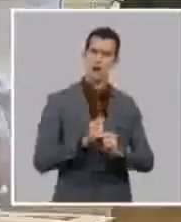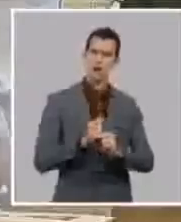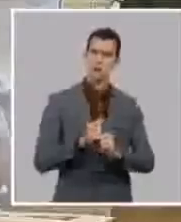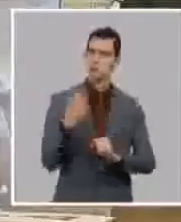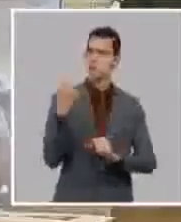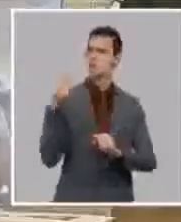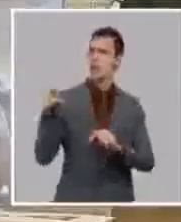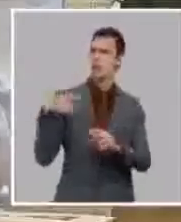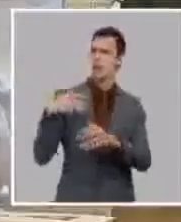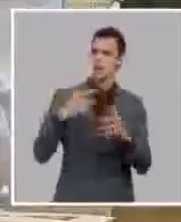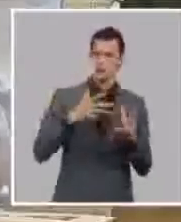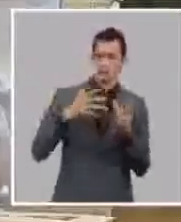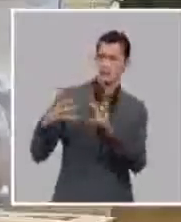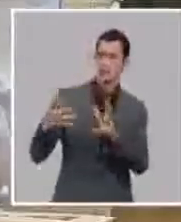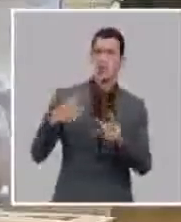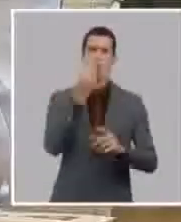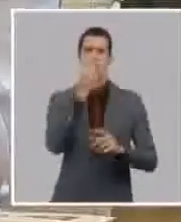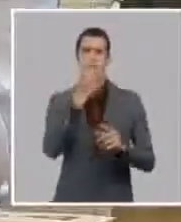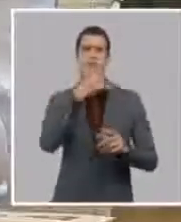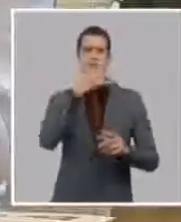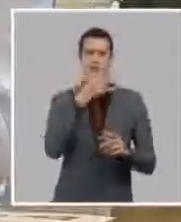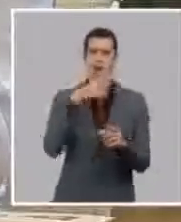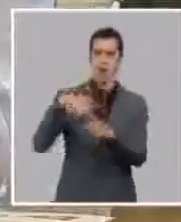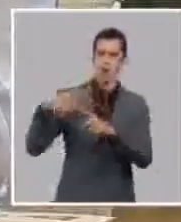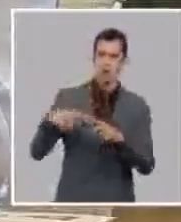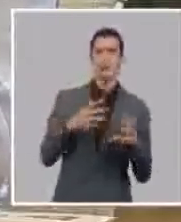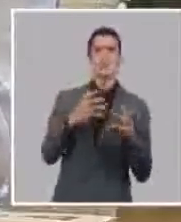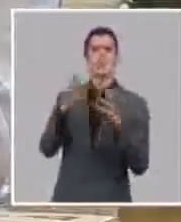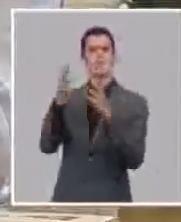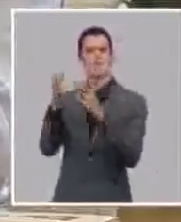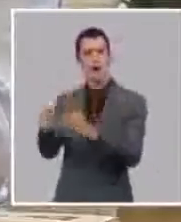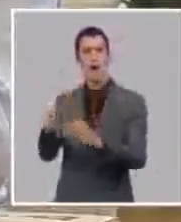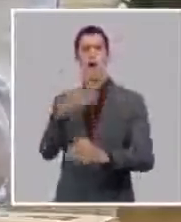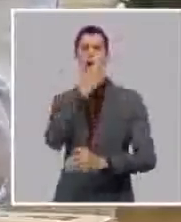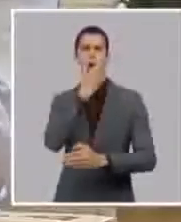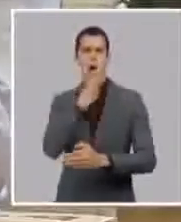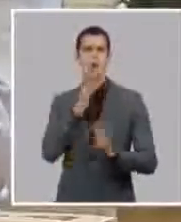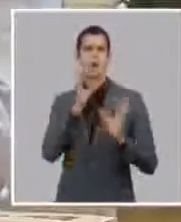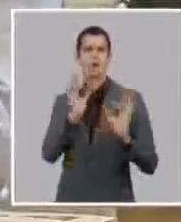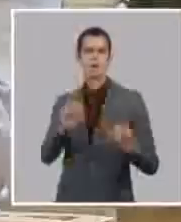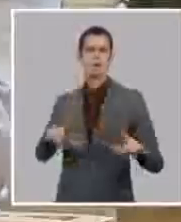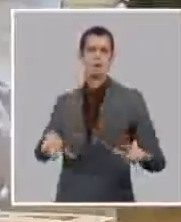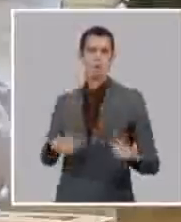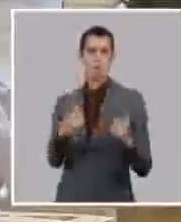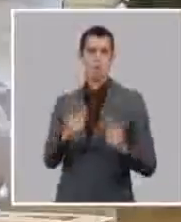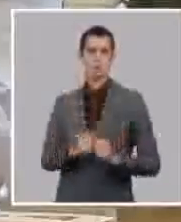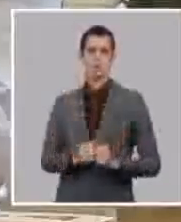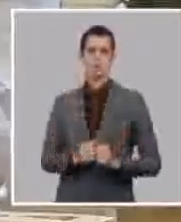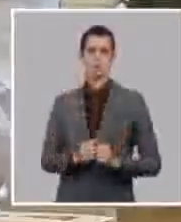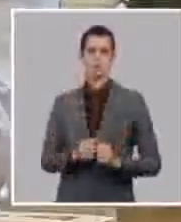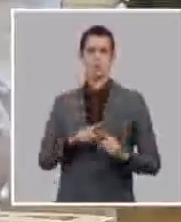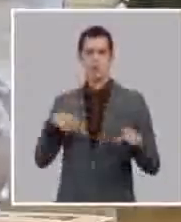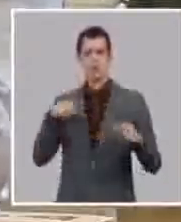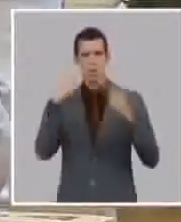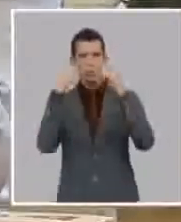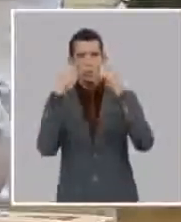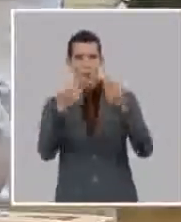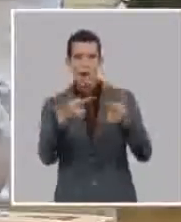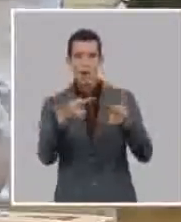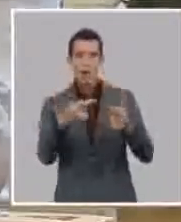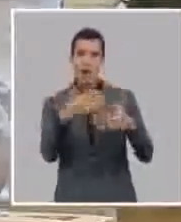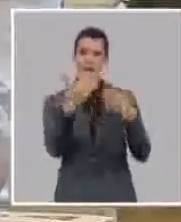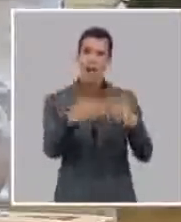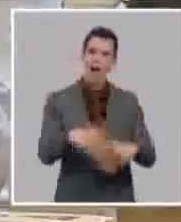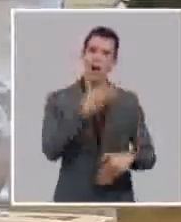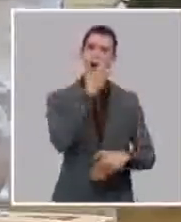los delincuentes y los insatisfechos que participaron en estos hechos son parte también de nuestro pueblo y nos duele nos molesta que haya personas